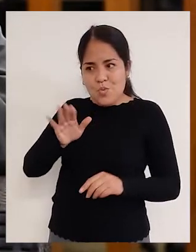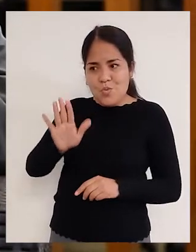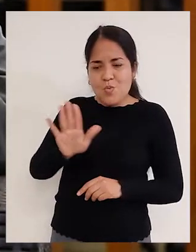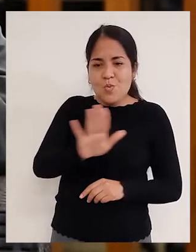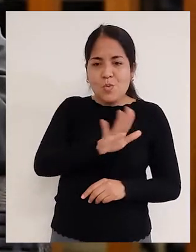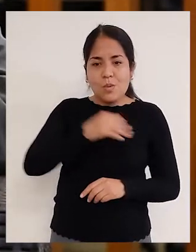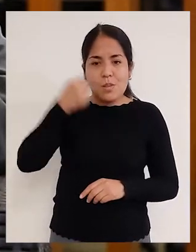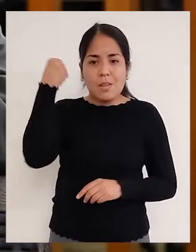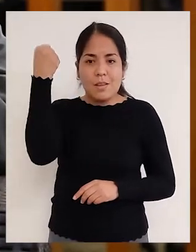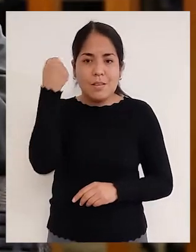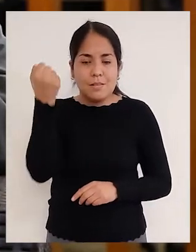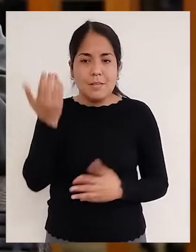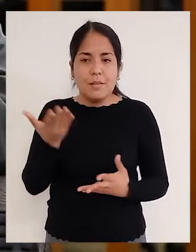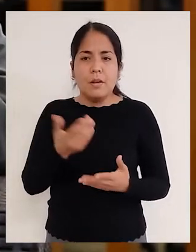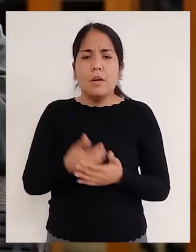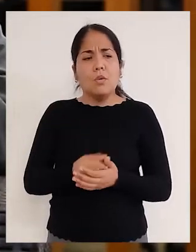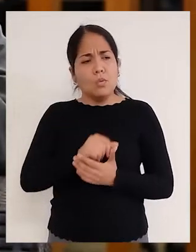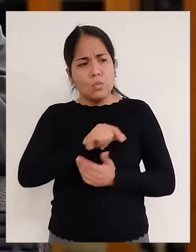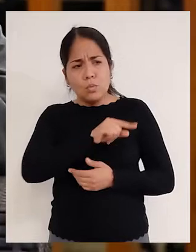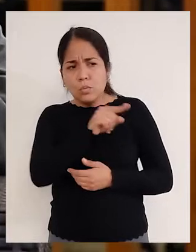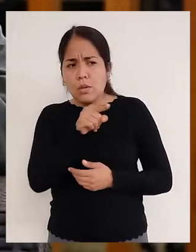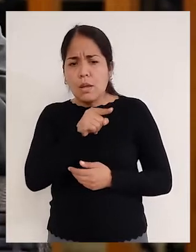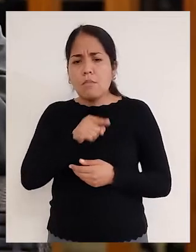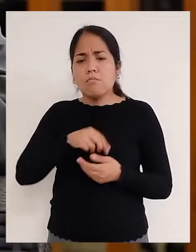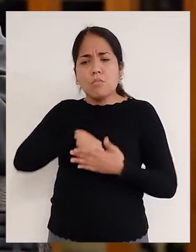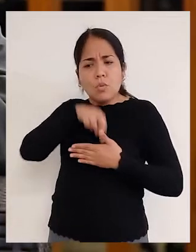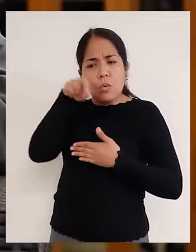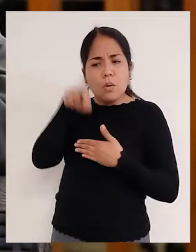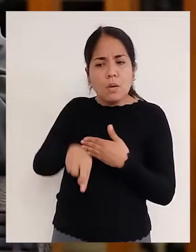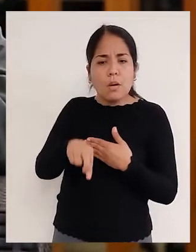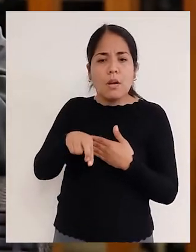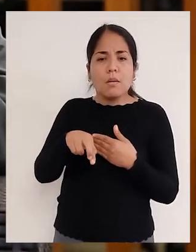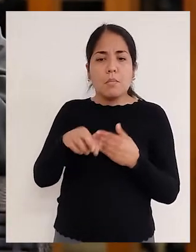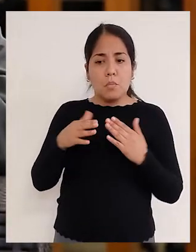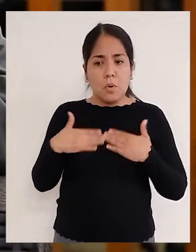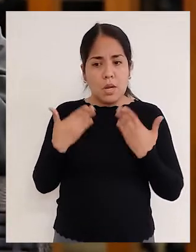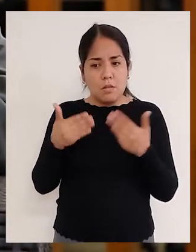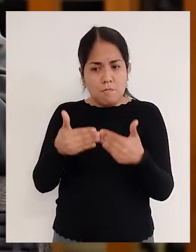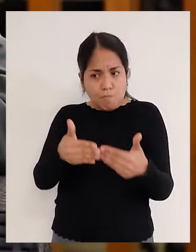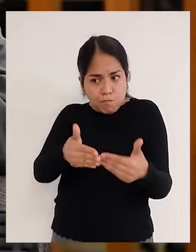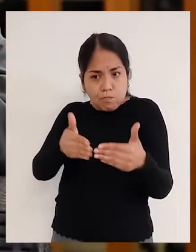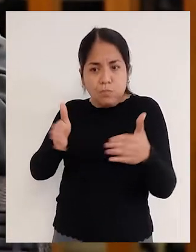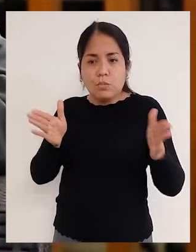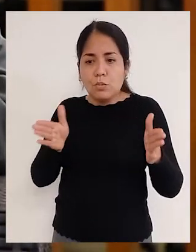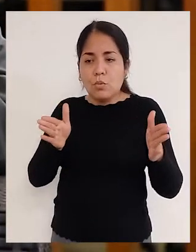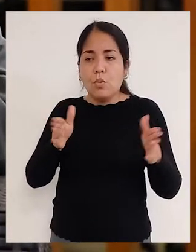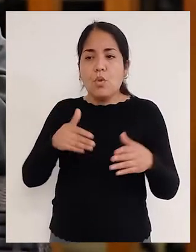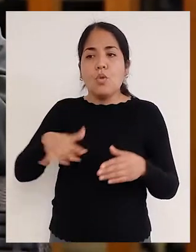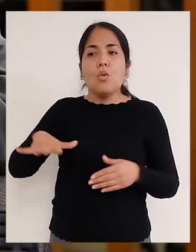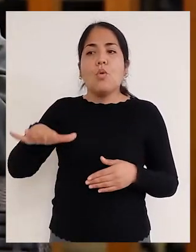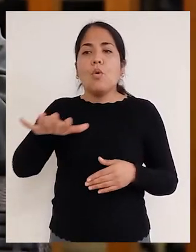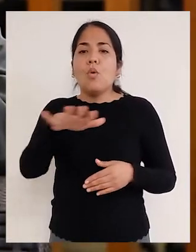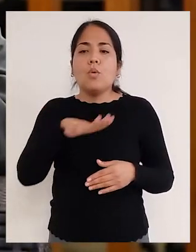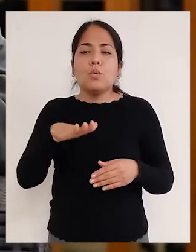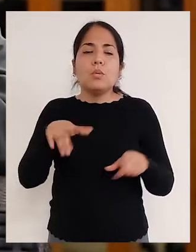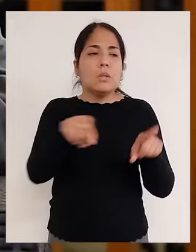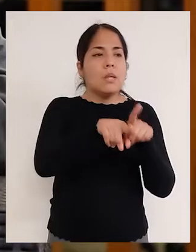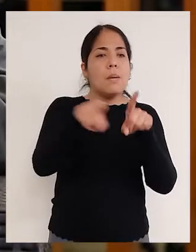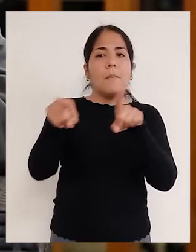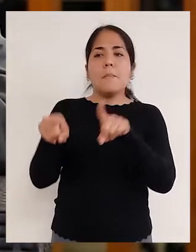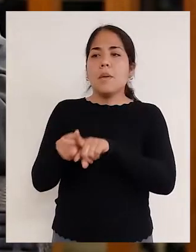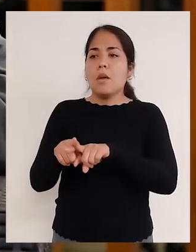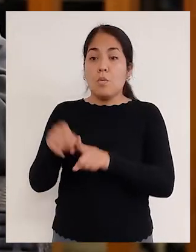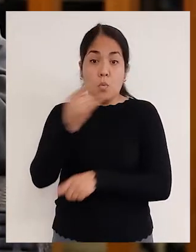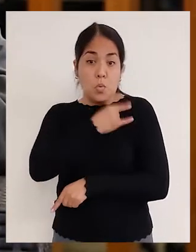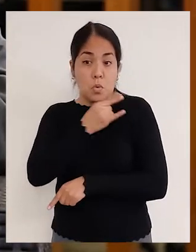de sus derechos. ¿Este programa ustedes han visto la posibilidad de ampliarlo no solamente a los gobiernos regionales y